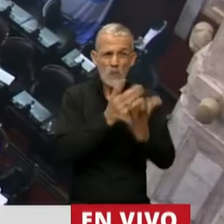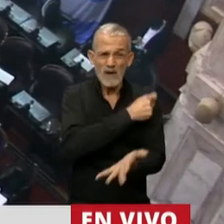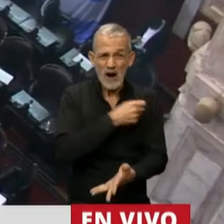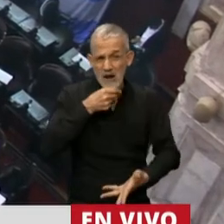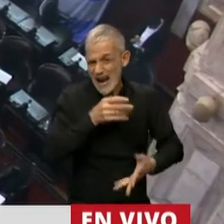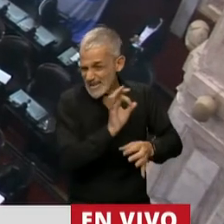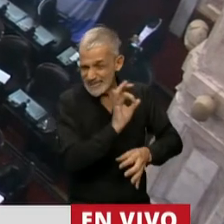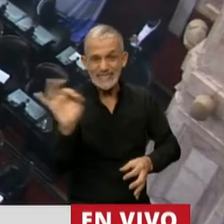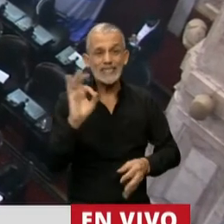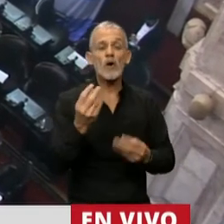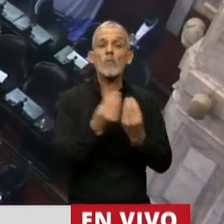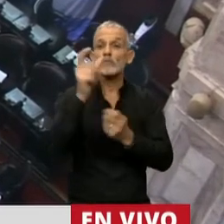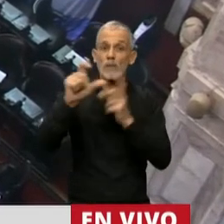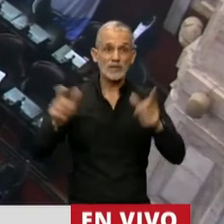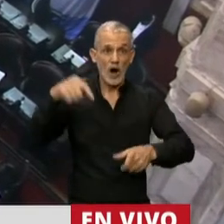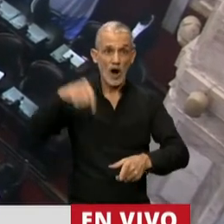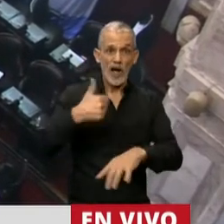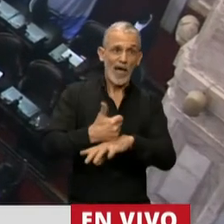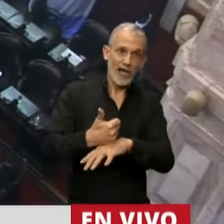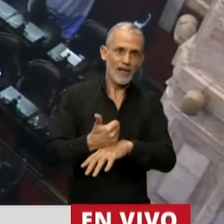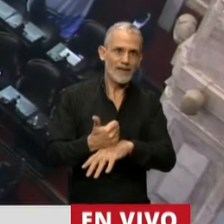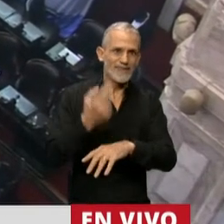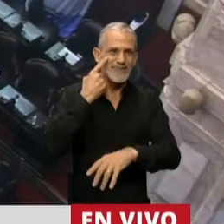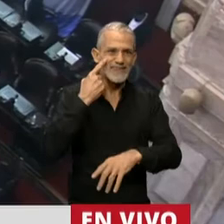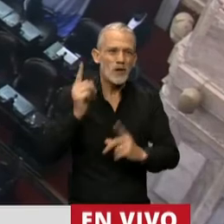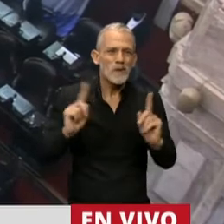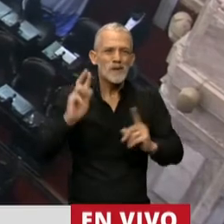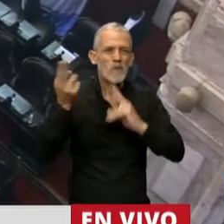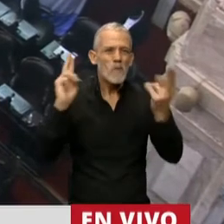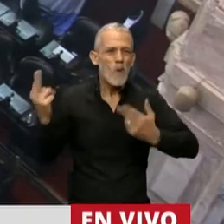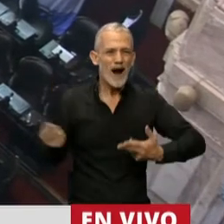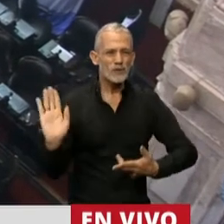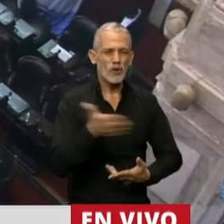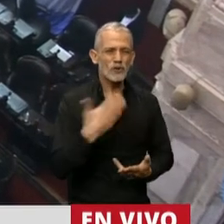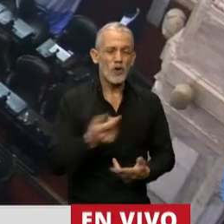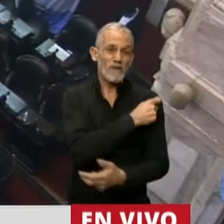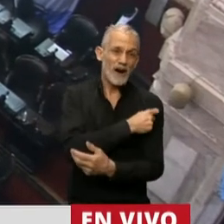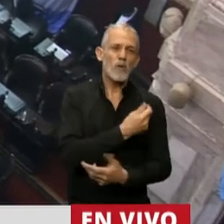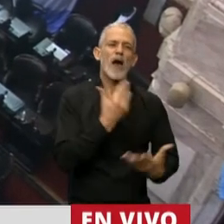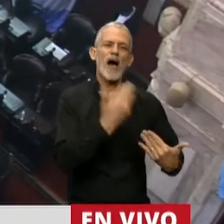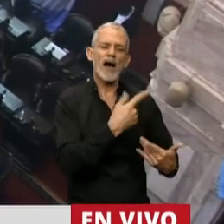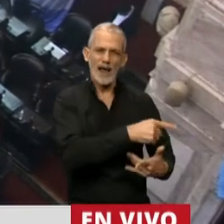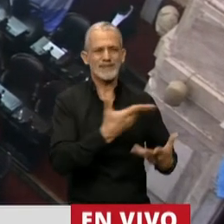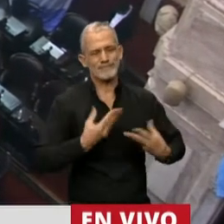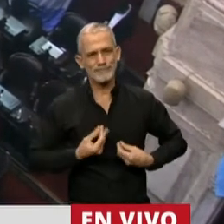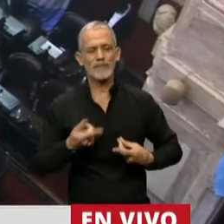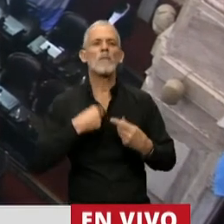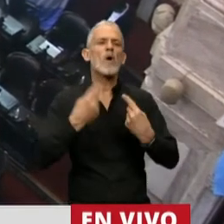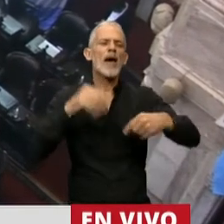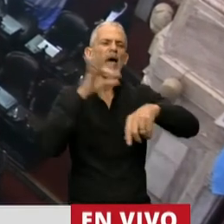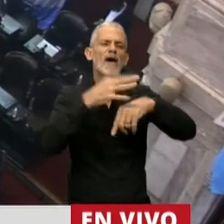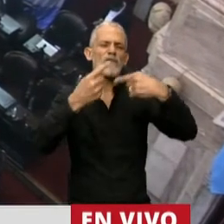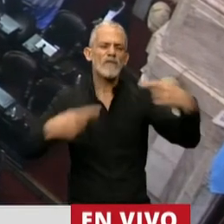muchos de los que hoy estamos acá no estaríamos vivos, estaríamos muertos por una serie de